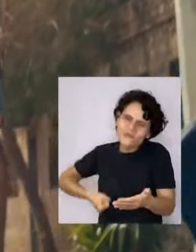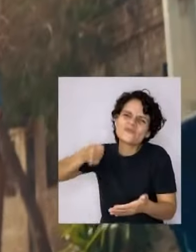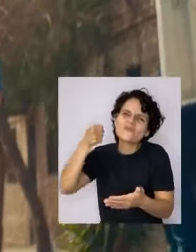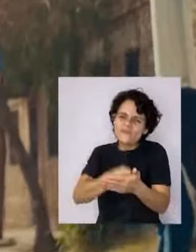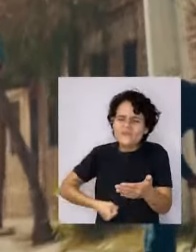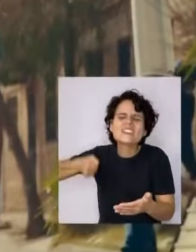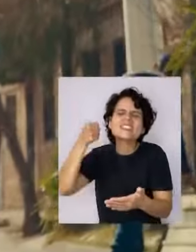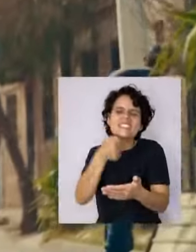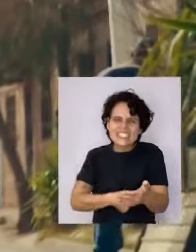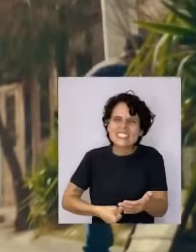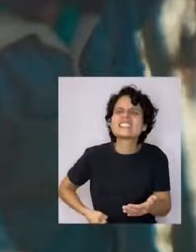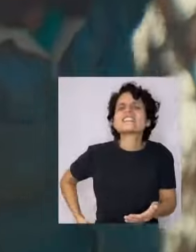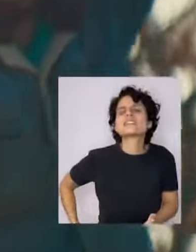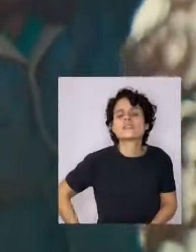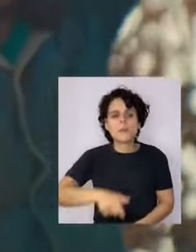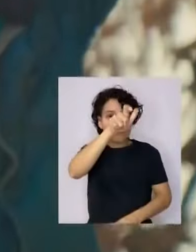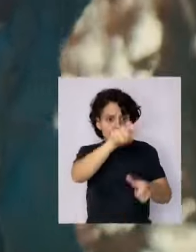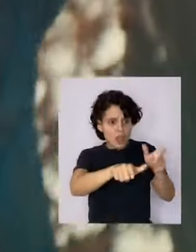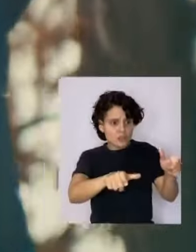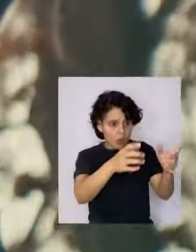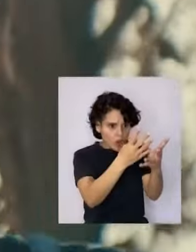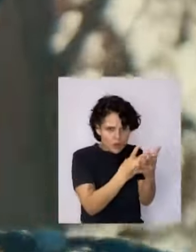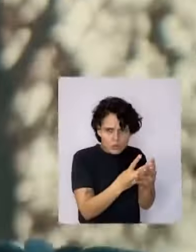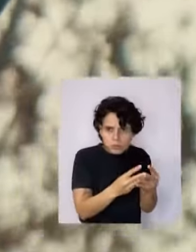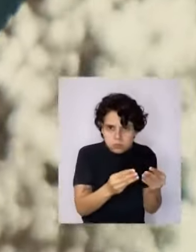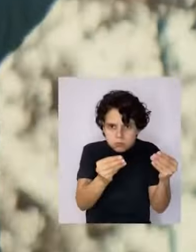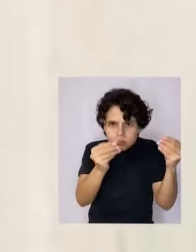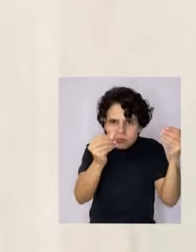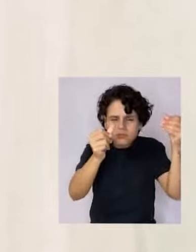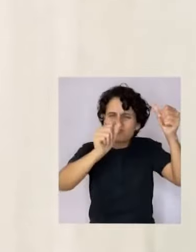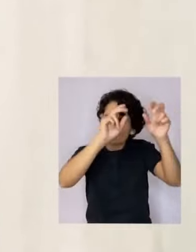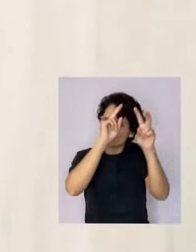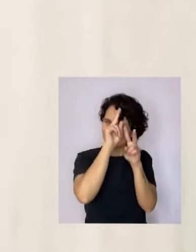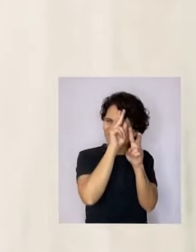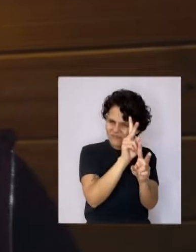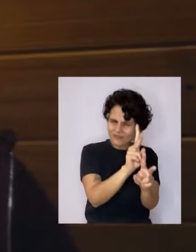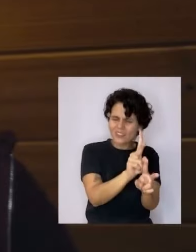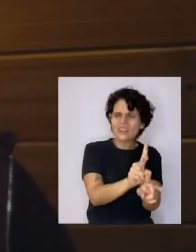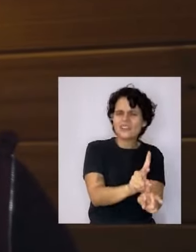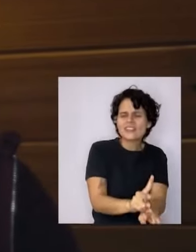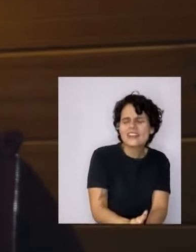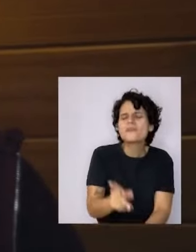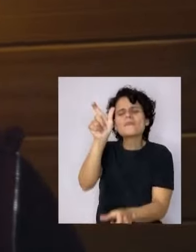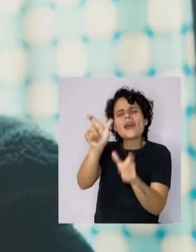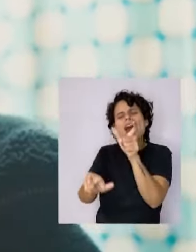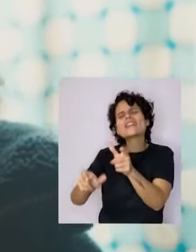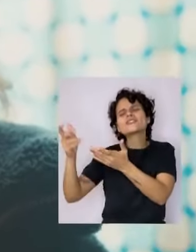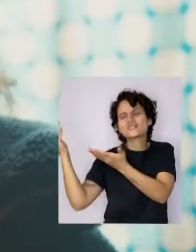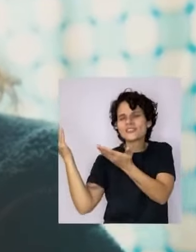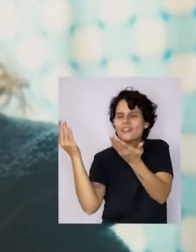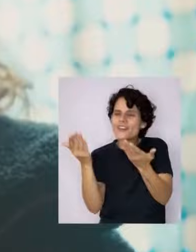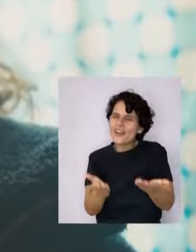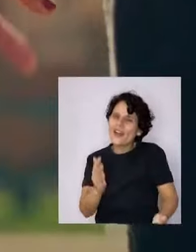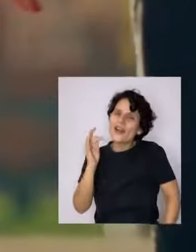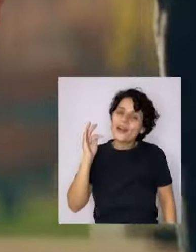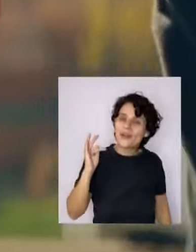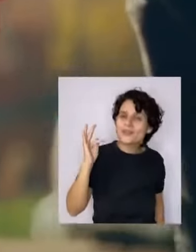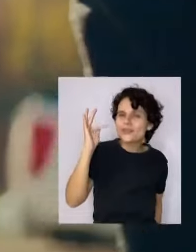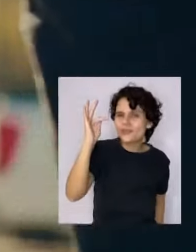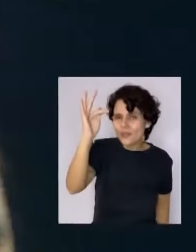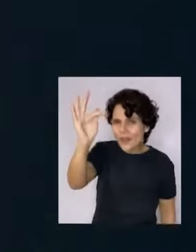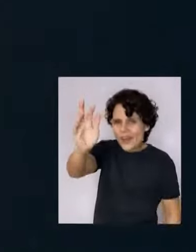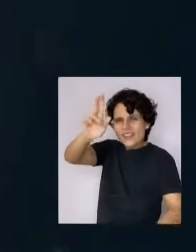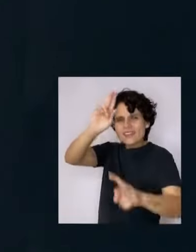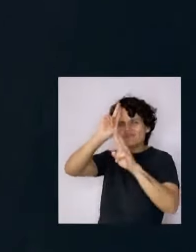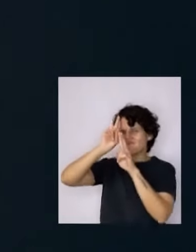con los que nos faltan y con los que